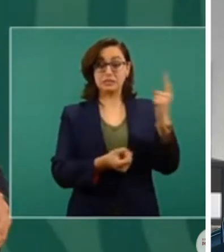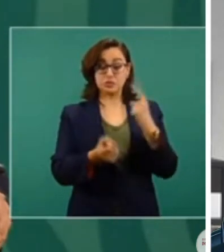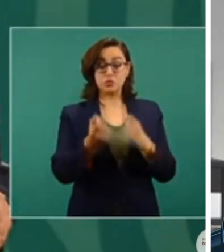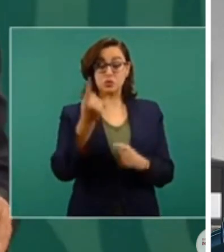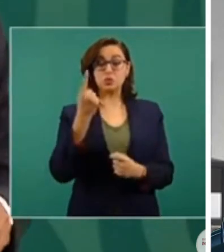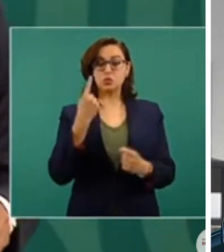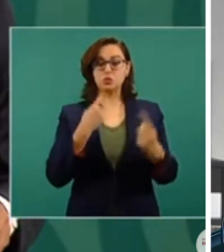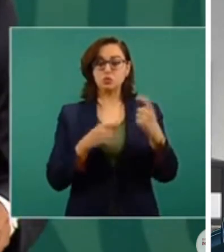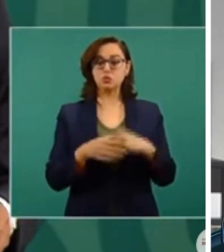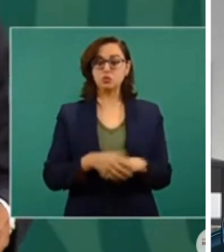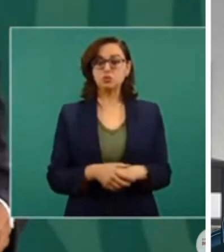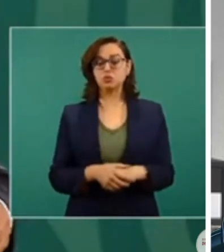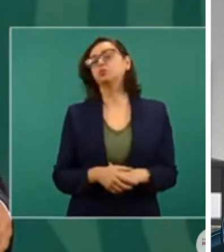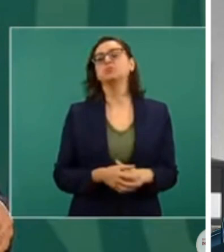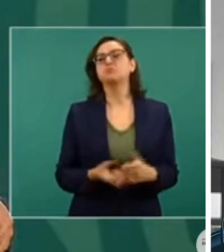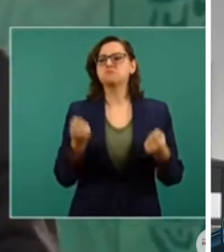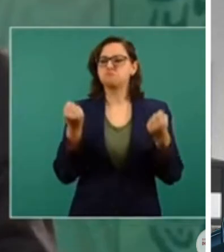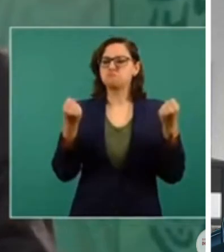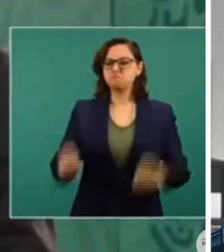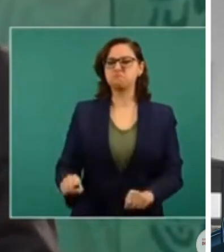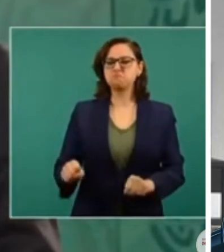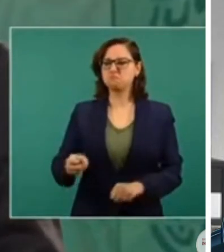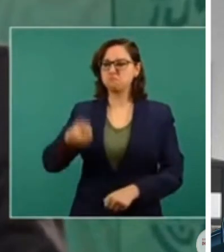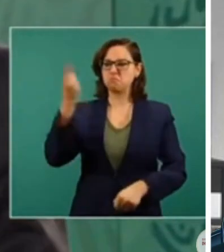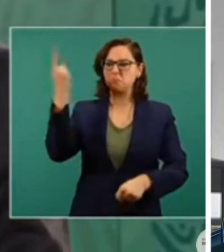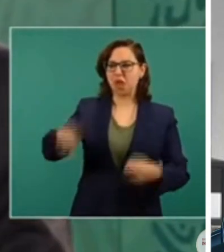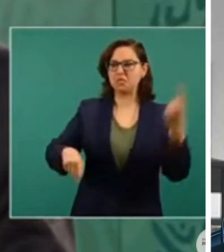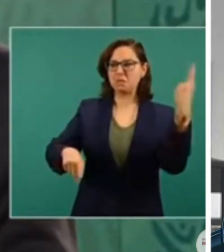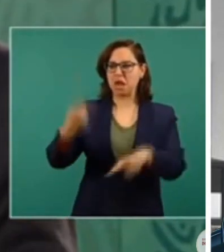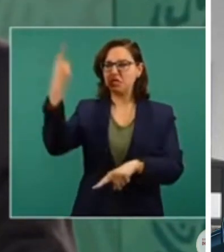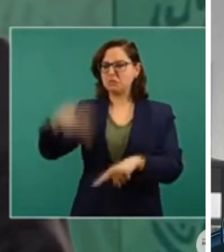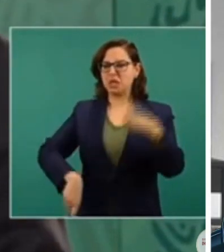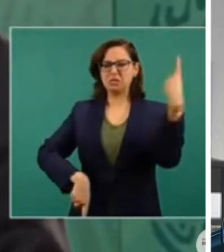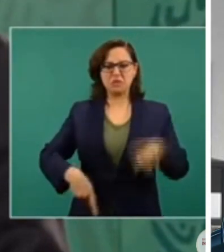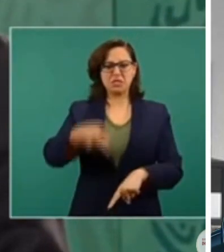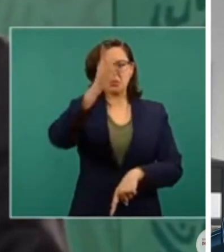dictatorial de las prohibiciones.